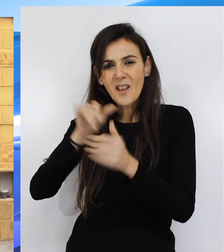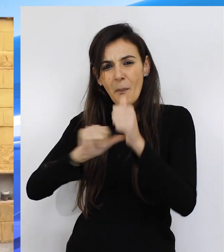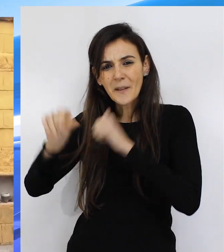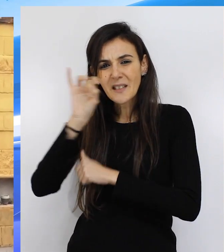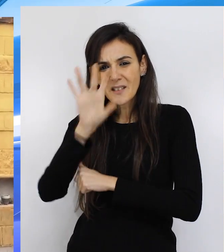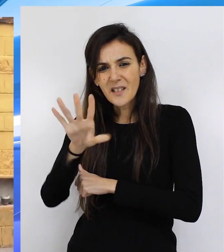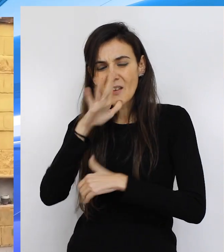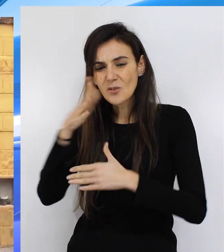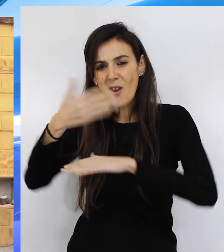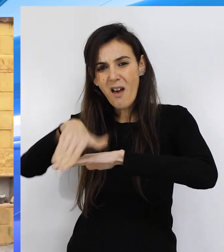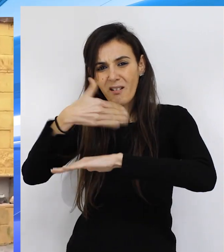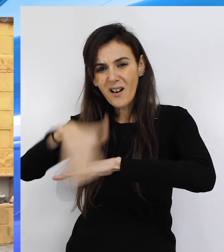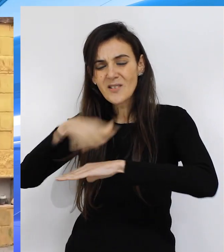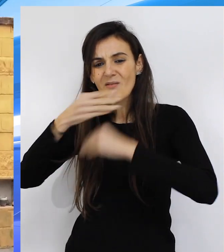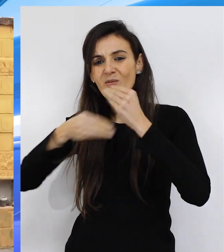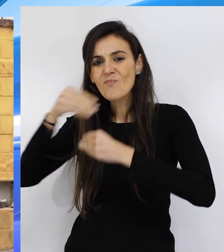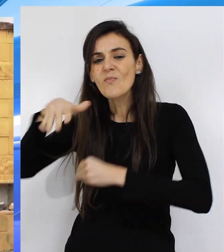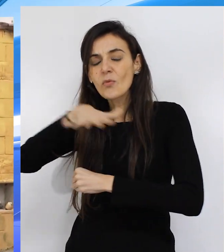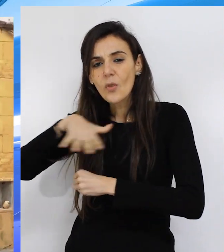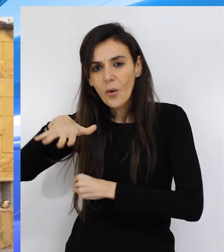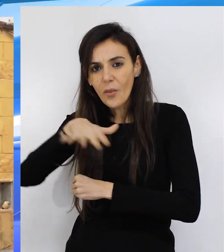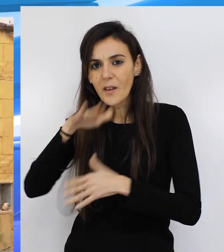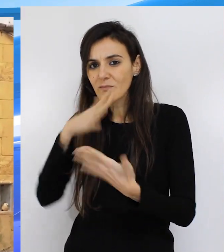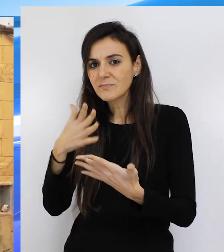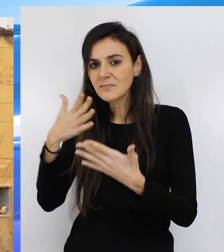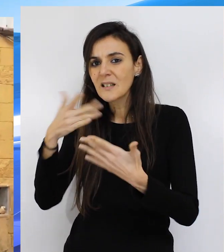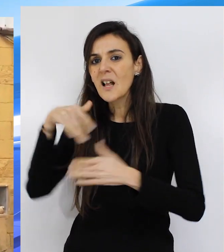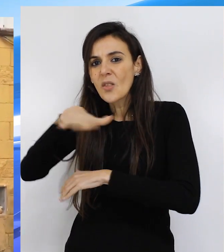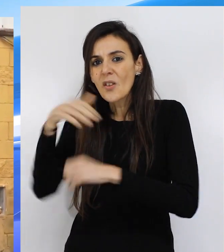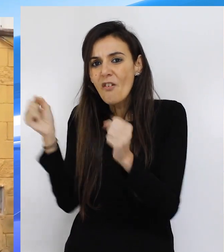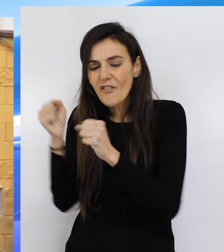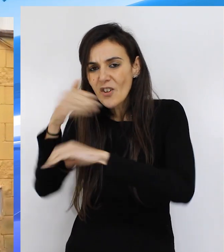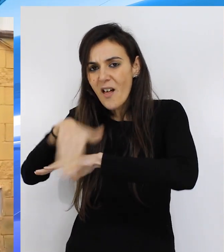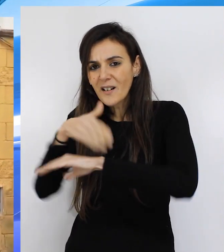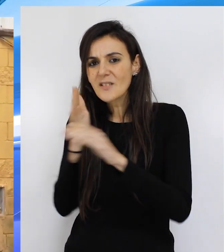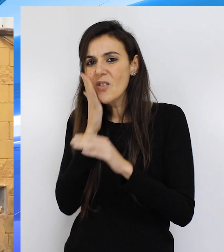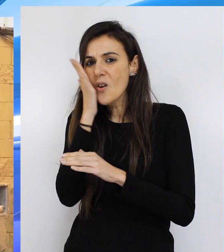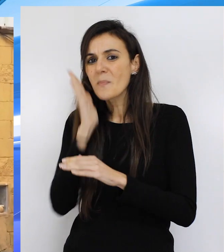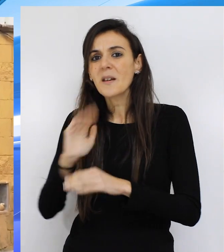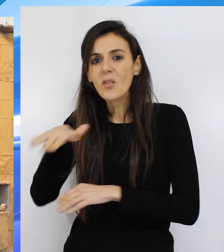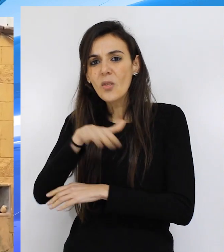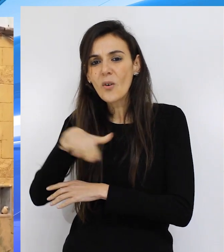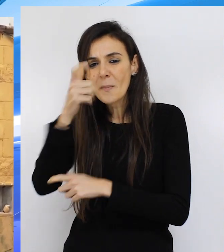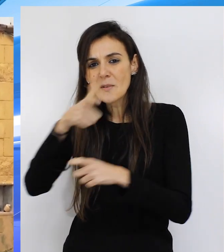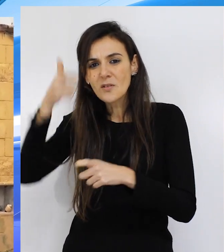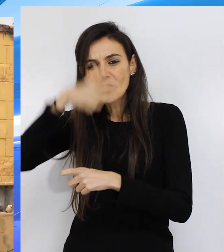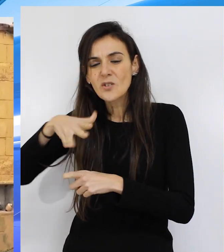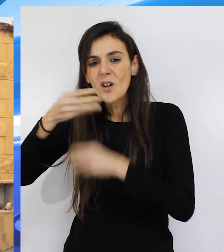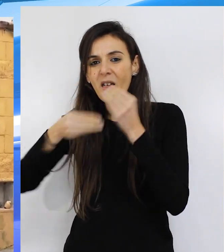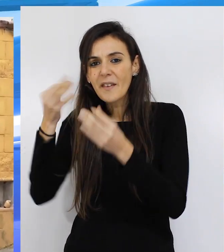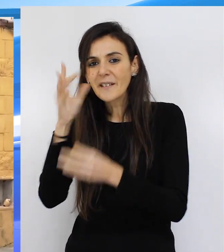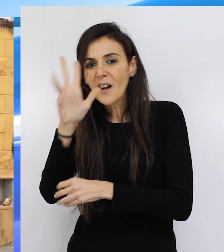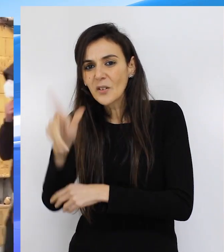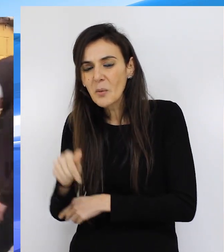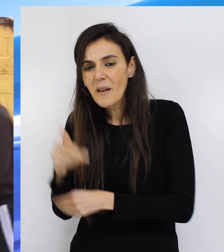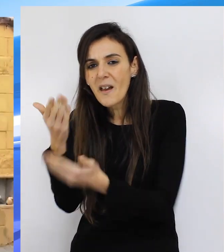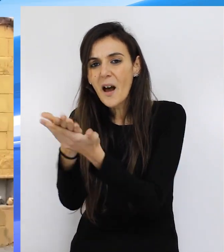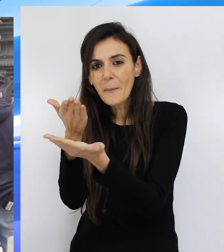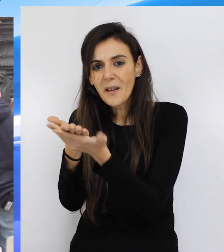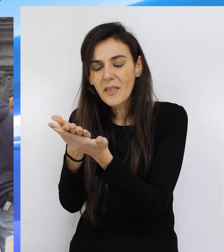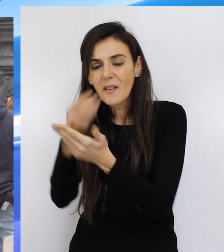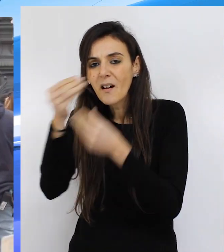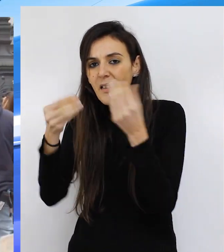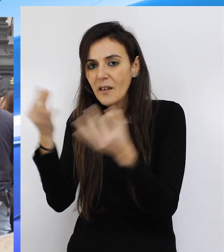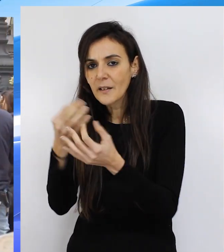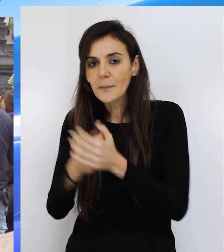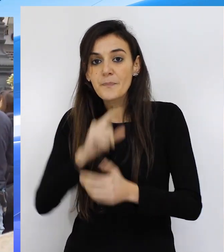quedamos en la calle, ¿dónde vamos nosotros? ¿A dormir con este frío en la calle? ¿Qué van a hacer los chavales? ¿A robar? ¿A bandigar por ahí?